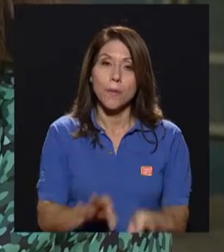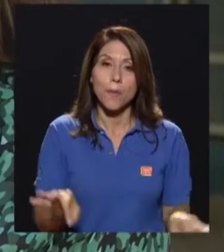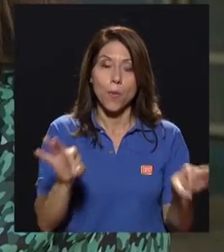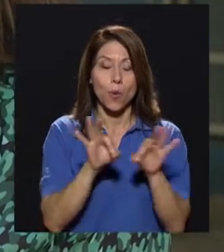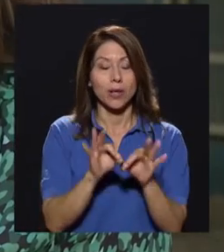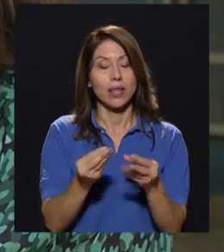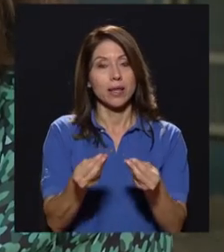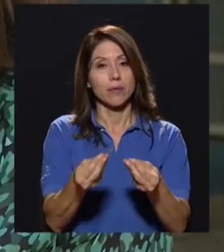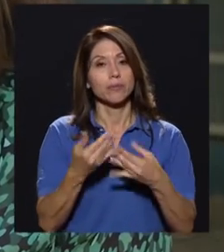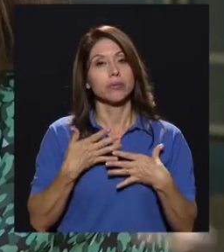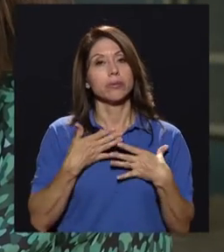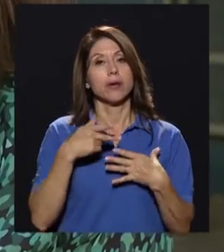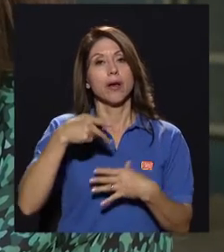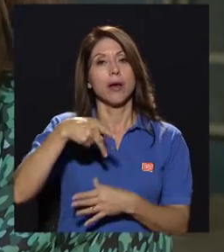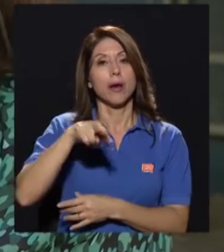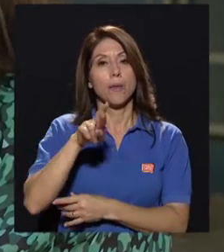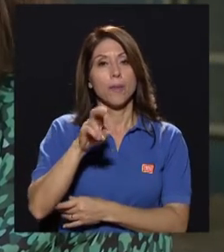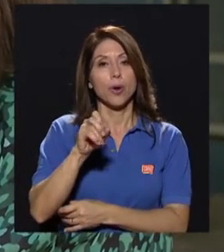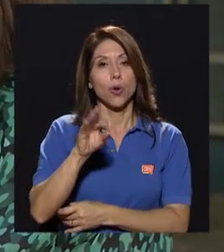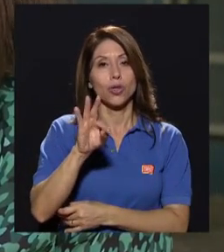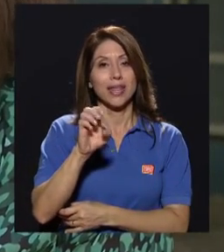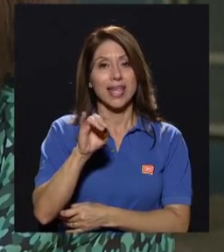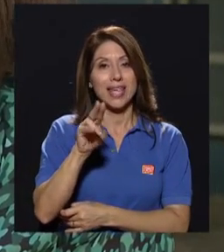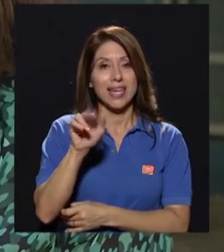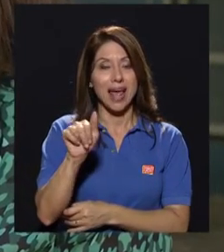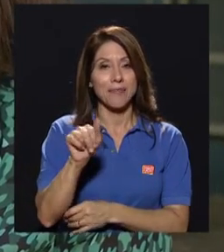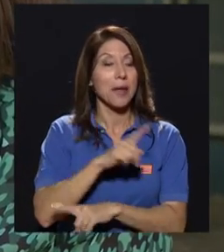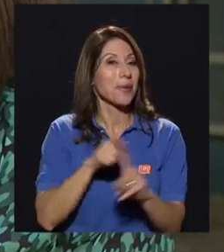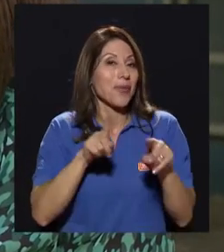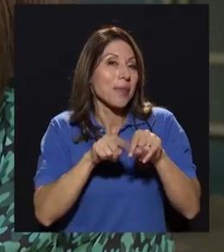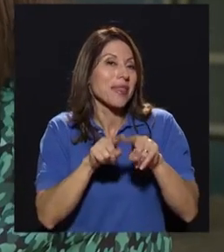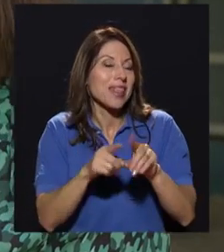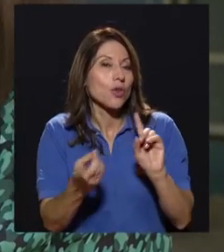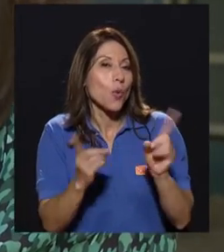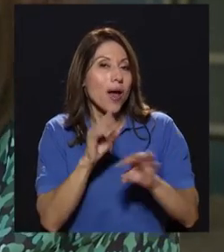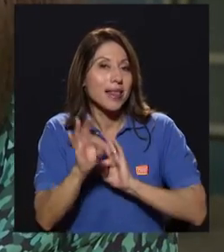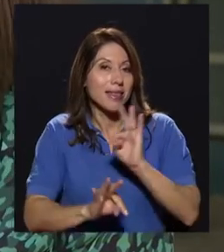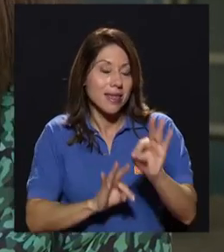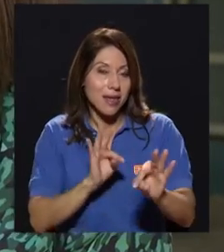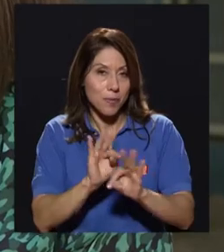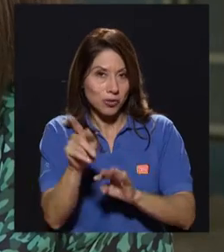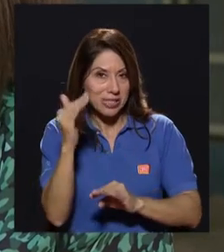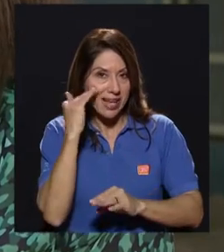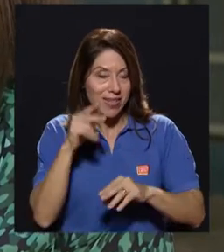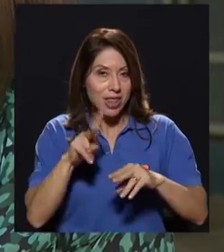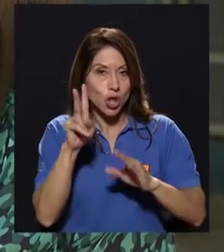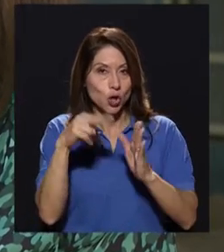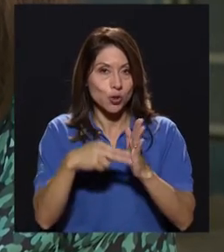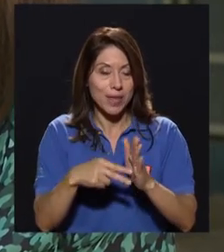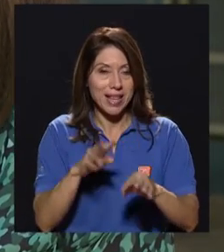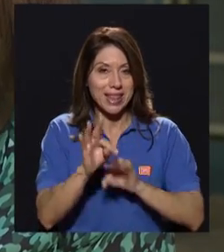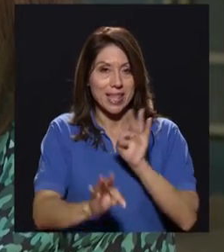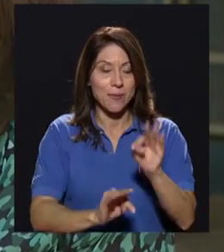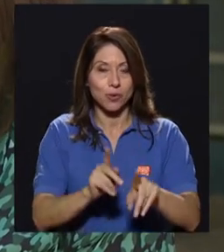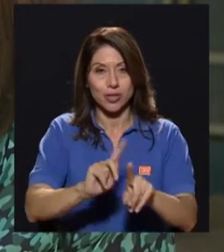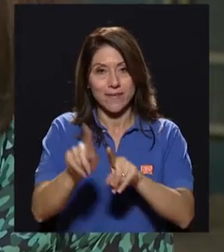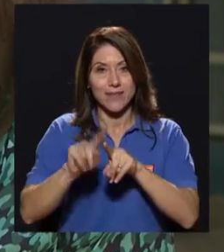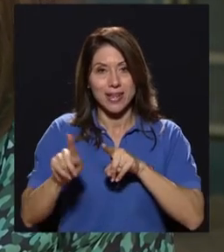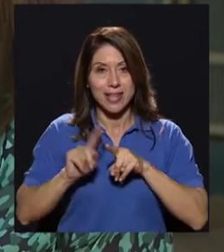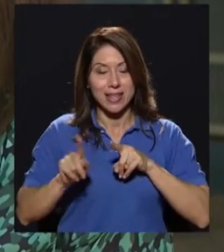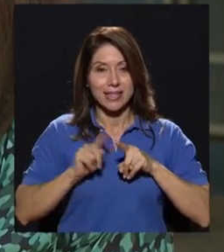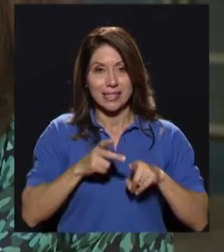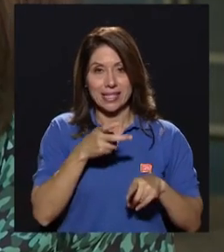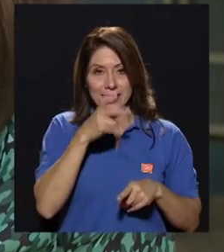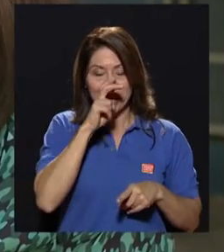fuente importante de proteína. Claro, el perfil nutricional va a variar dependiendo de la especie y son 2.000 especies, entonces podrán imaginar la gran